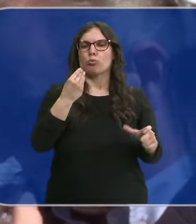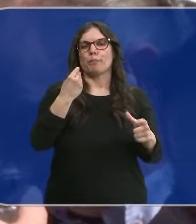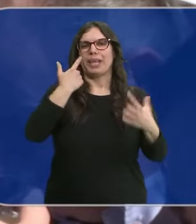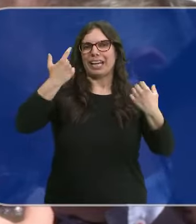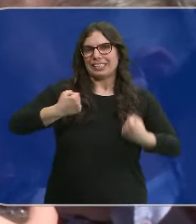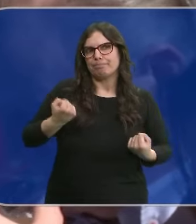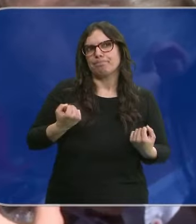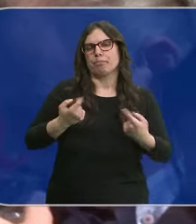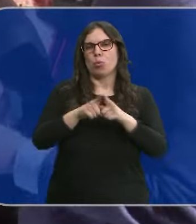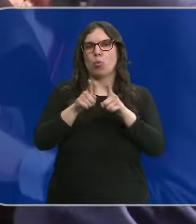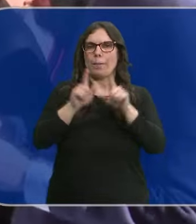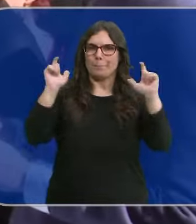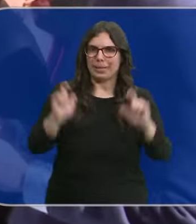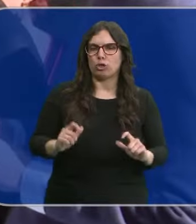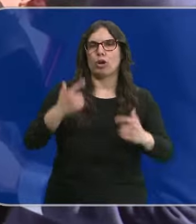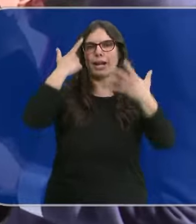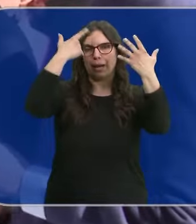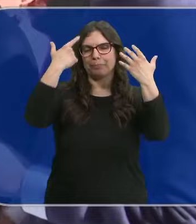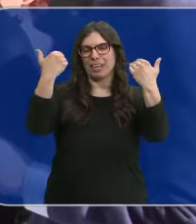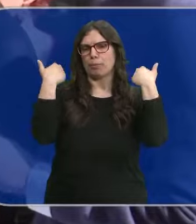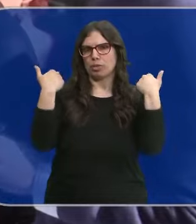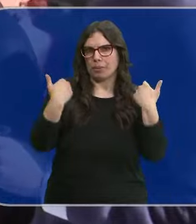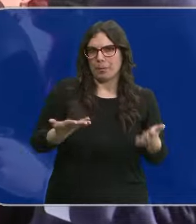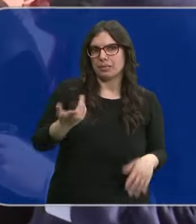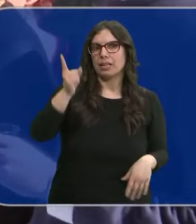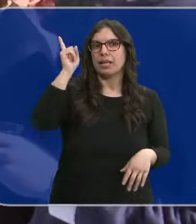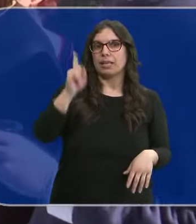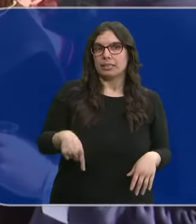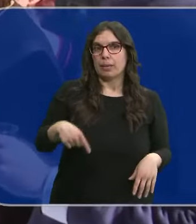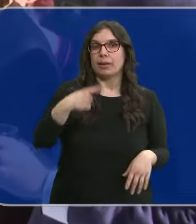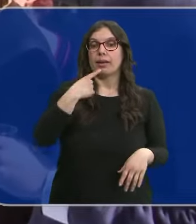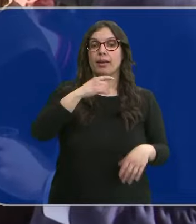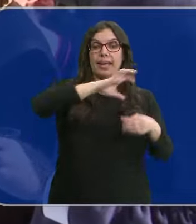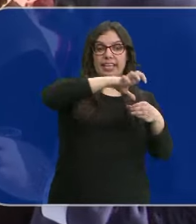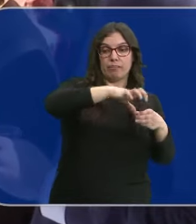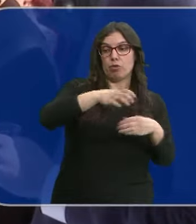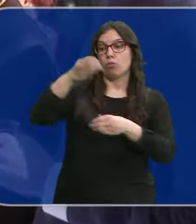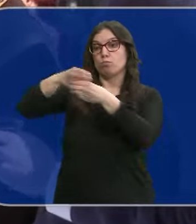que hace unos años. Recuerdan, además, que el agua del grifo sigue ganando a la embotellada.